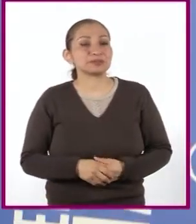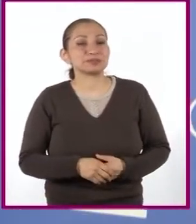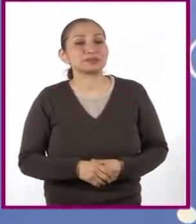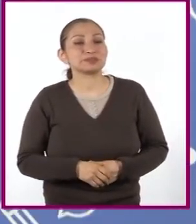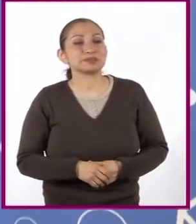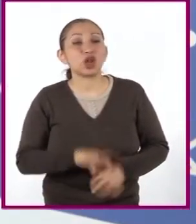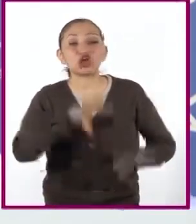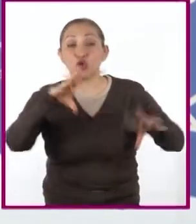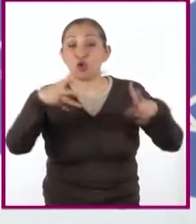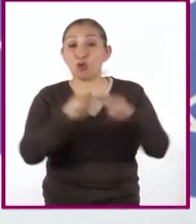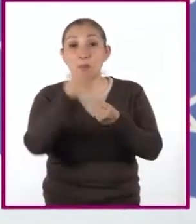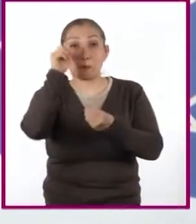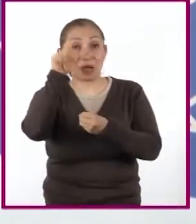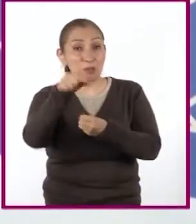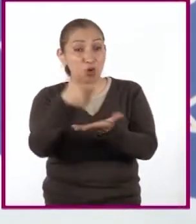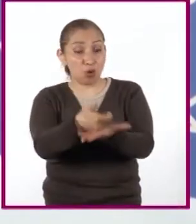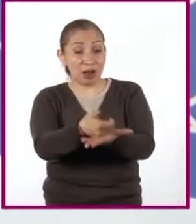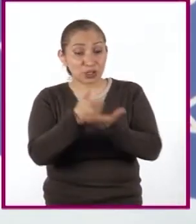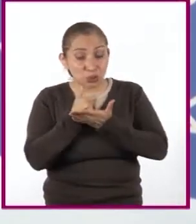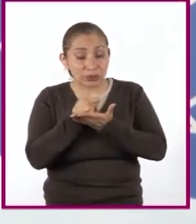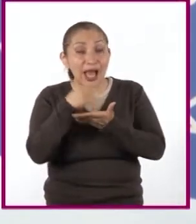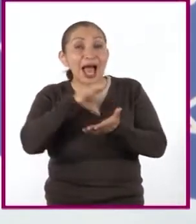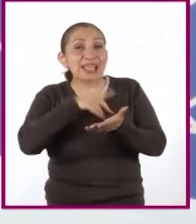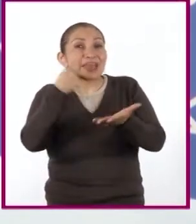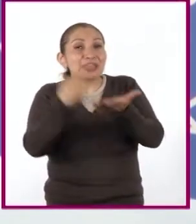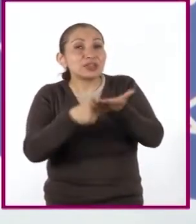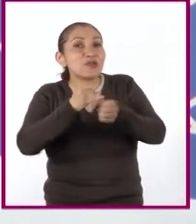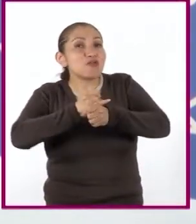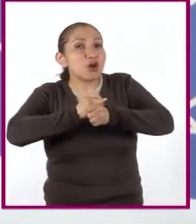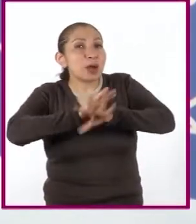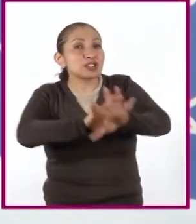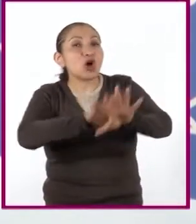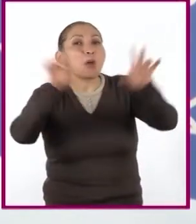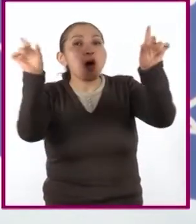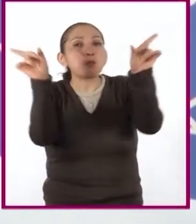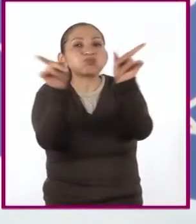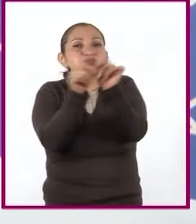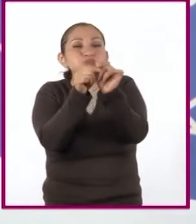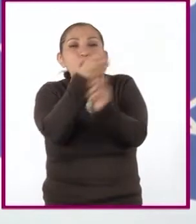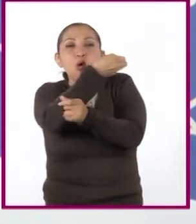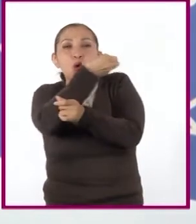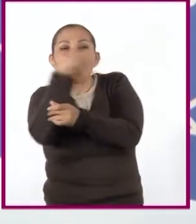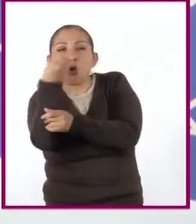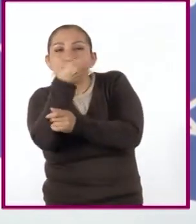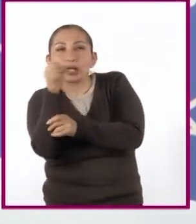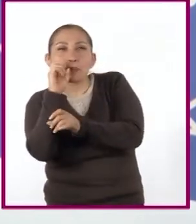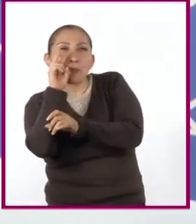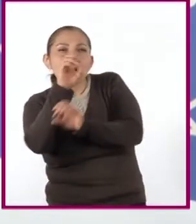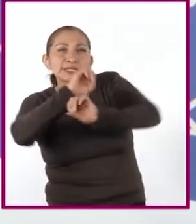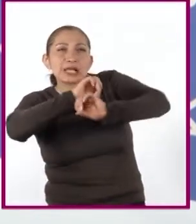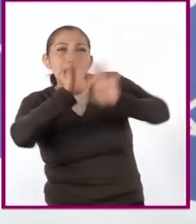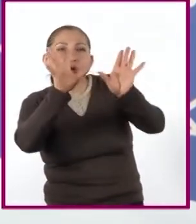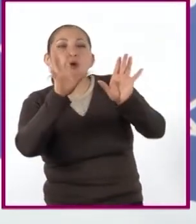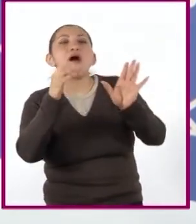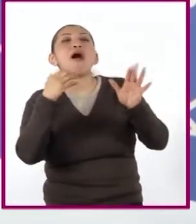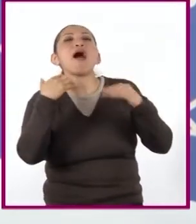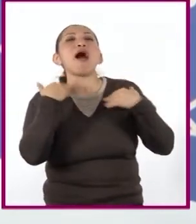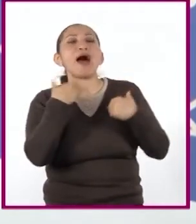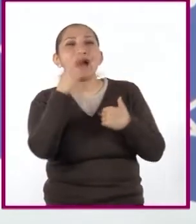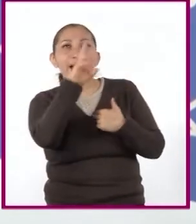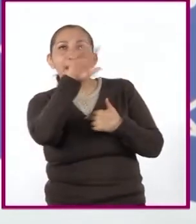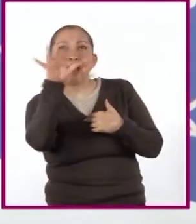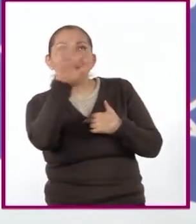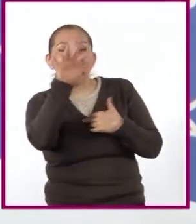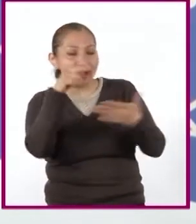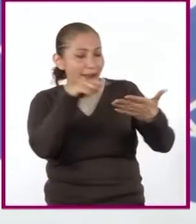Todos estos recursos presentan datos sintetizados en forma ordenada y clara a fin de facilitar su lectura